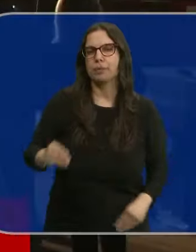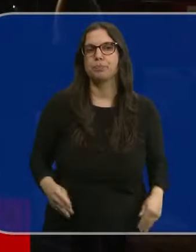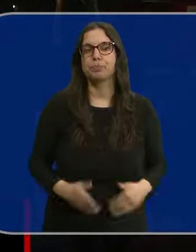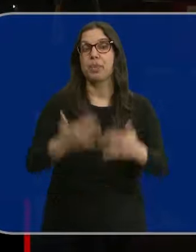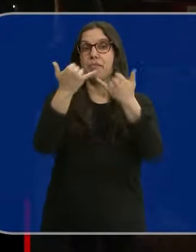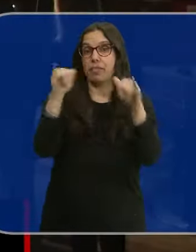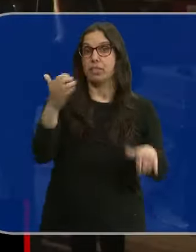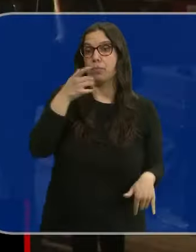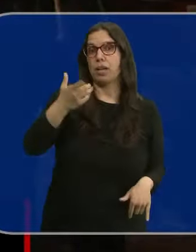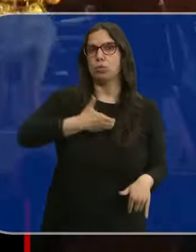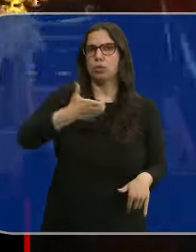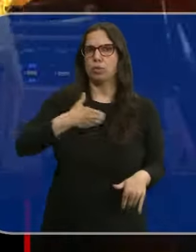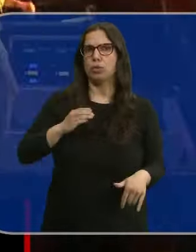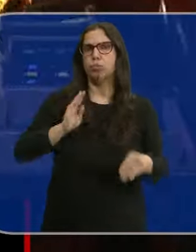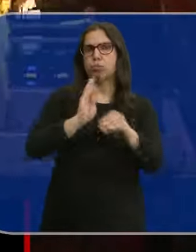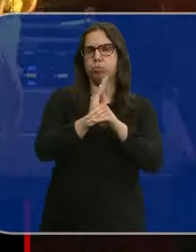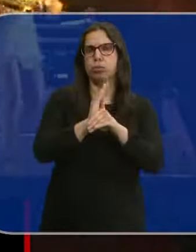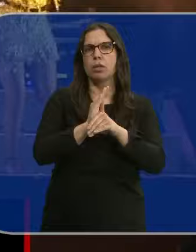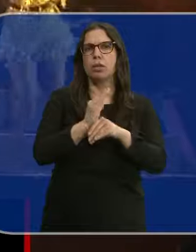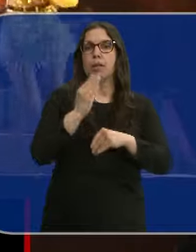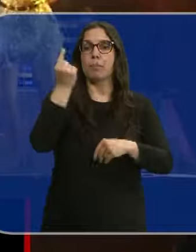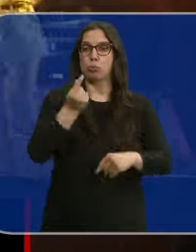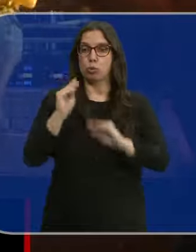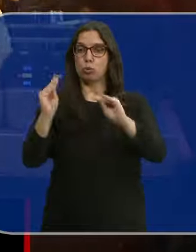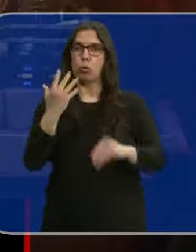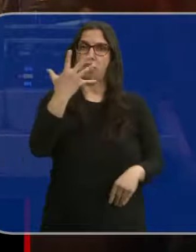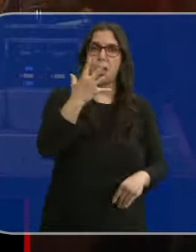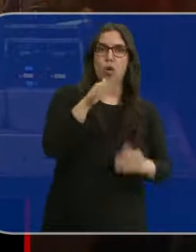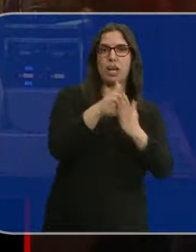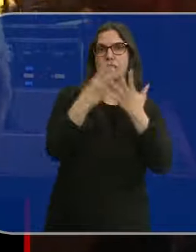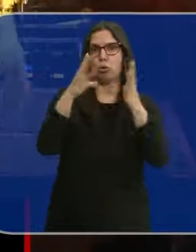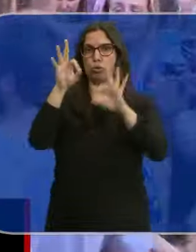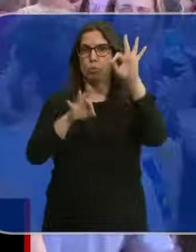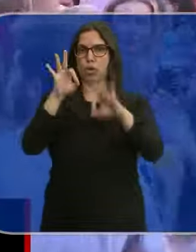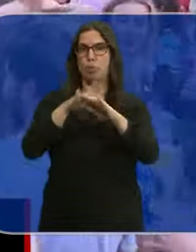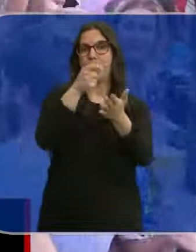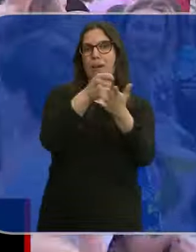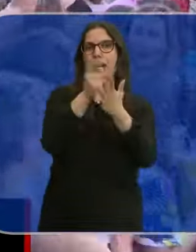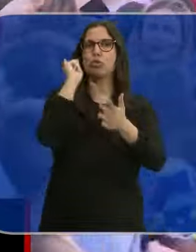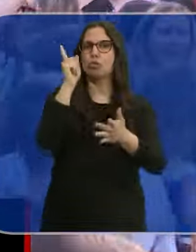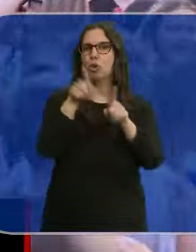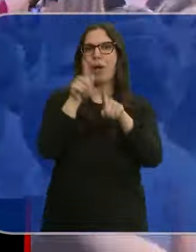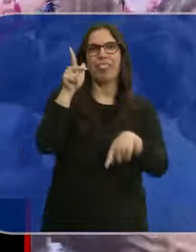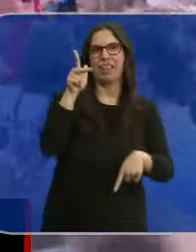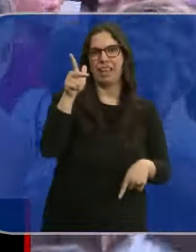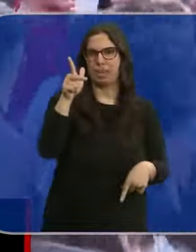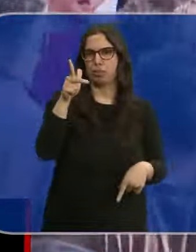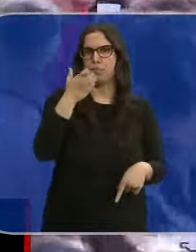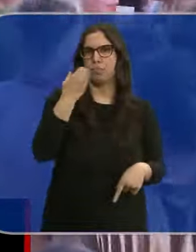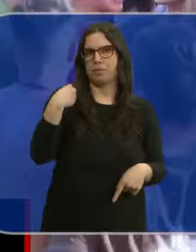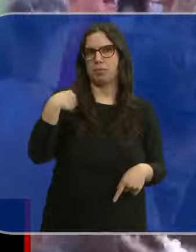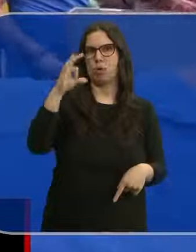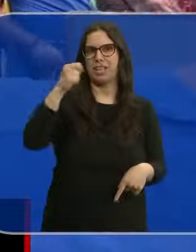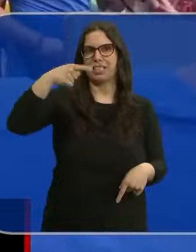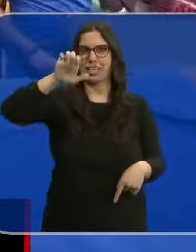Fiestas en las que los ayuntamientos se gastan entre un 5 y un 8% de su presupuesto solo para pagar a la SGAE. La música de las charangas, por ejemplo, genera